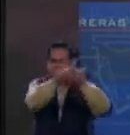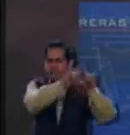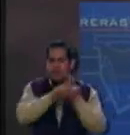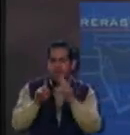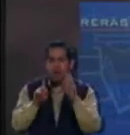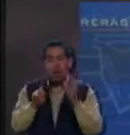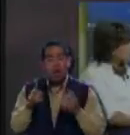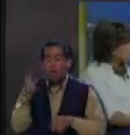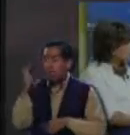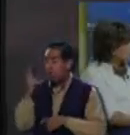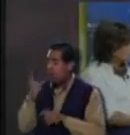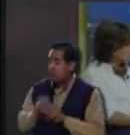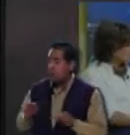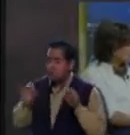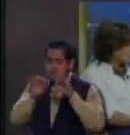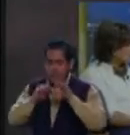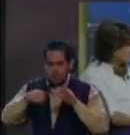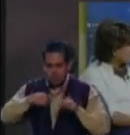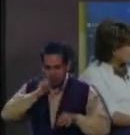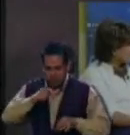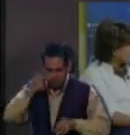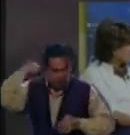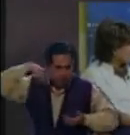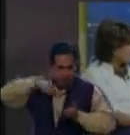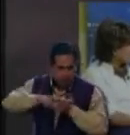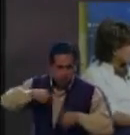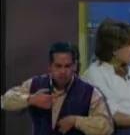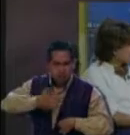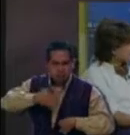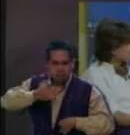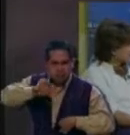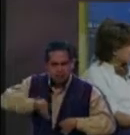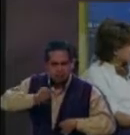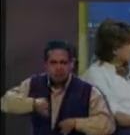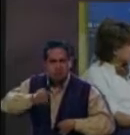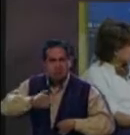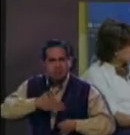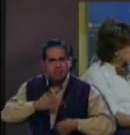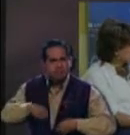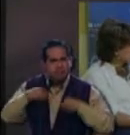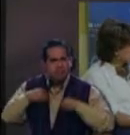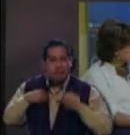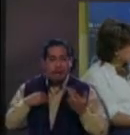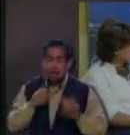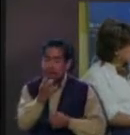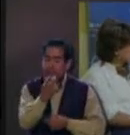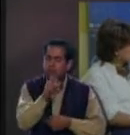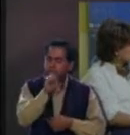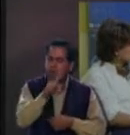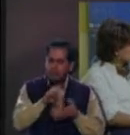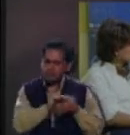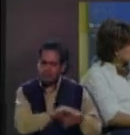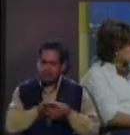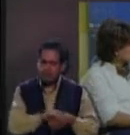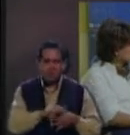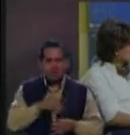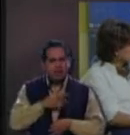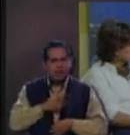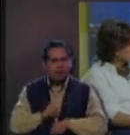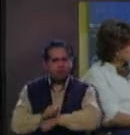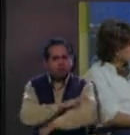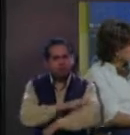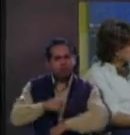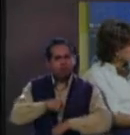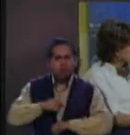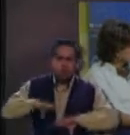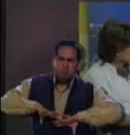diferente, ¿no? La autoaceptación, ¿no? De la que tanto hablamos. Exactamente, la autoaceptación que va muy ligada a la